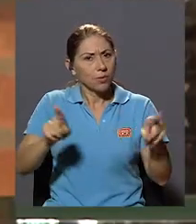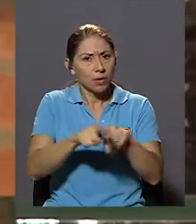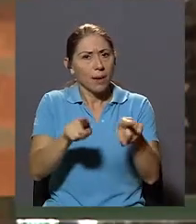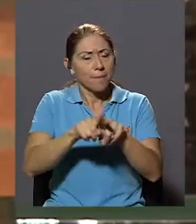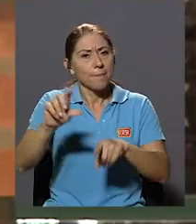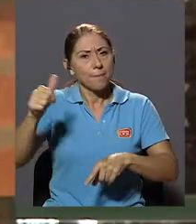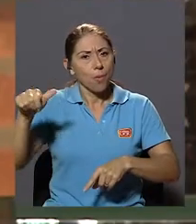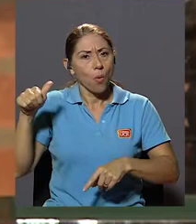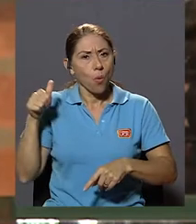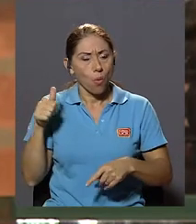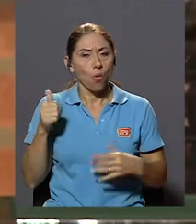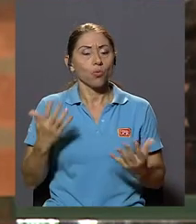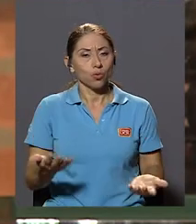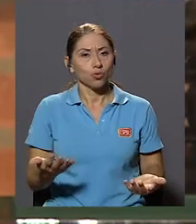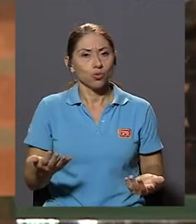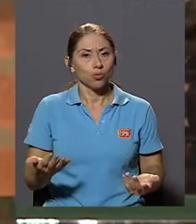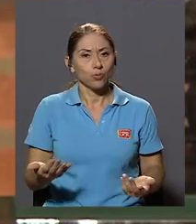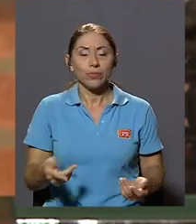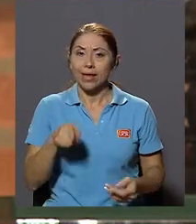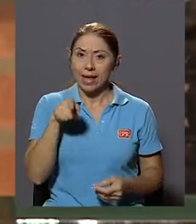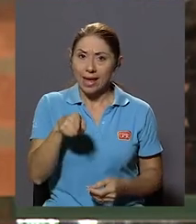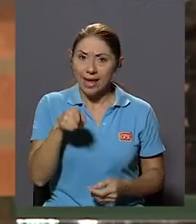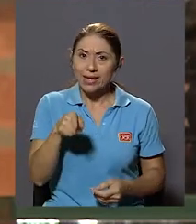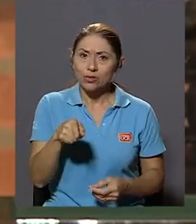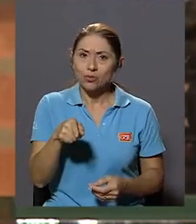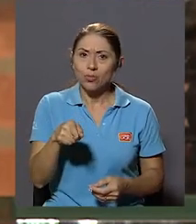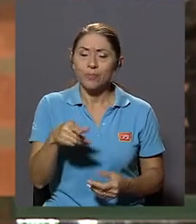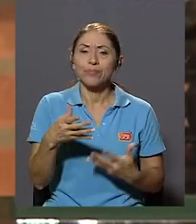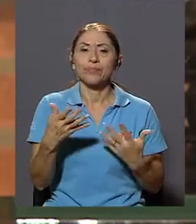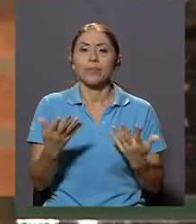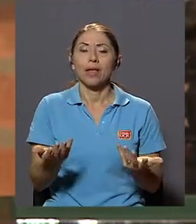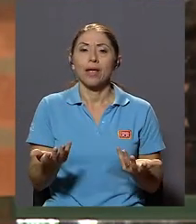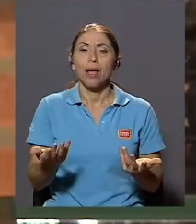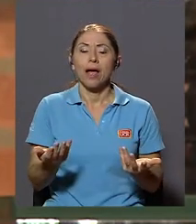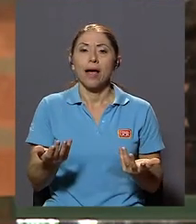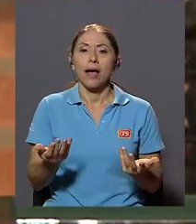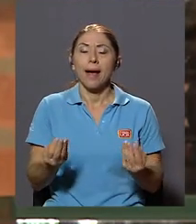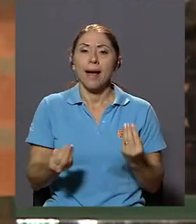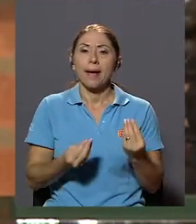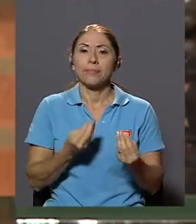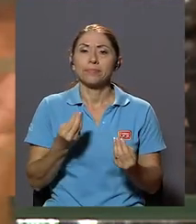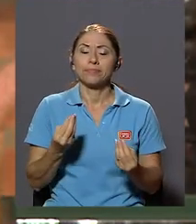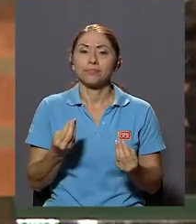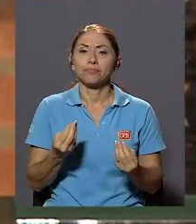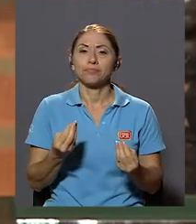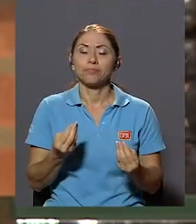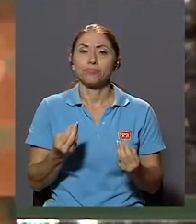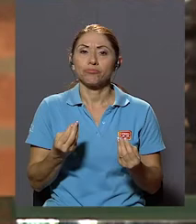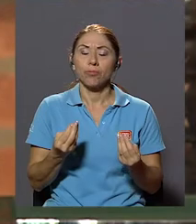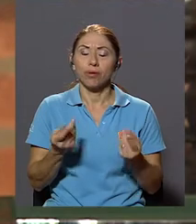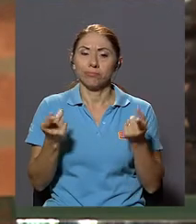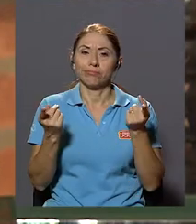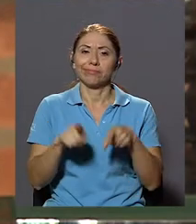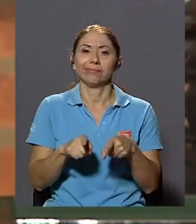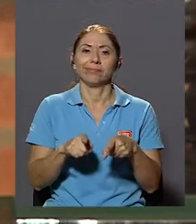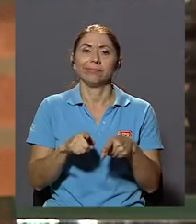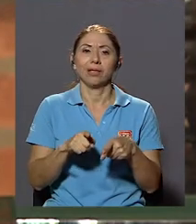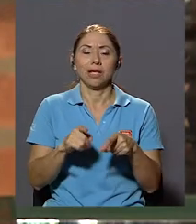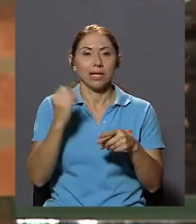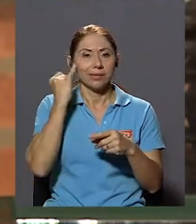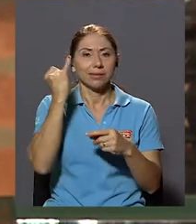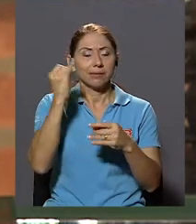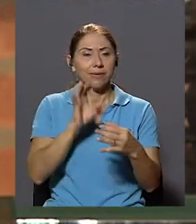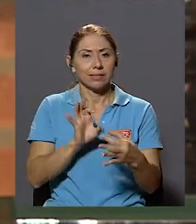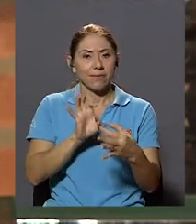Esto ha conducido A que se den iniciativas De